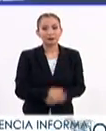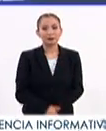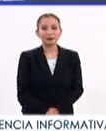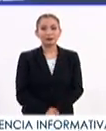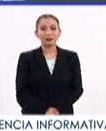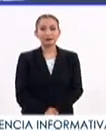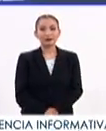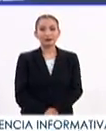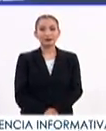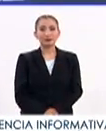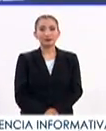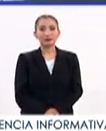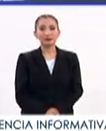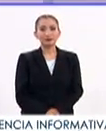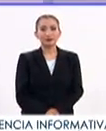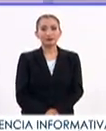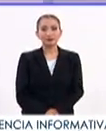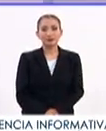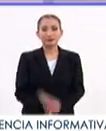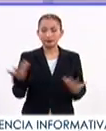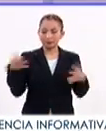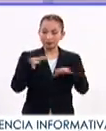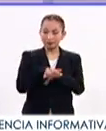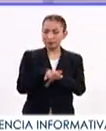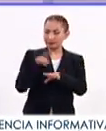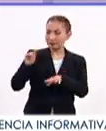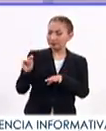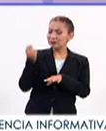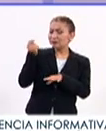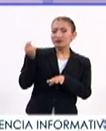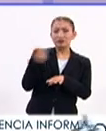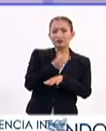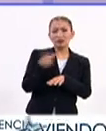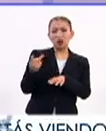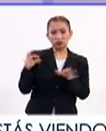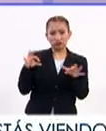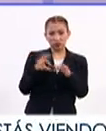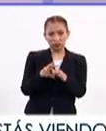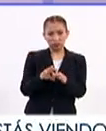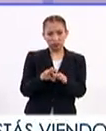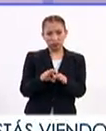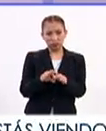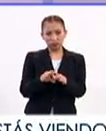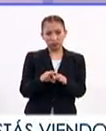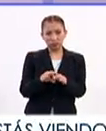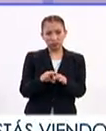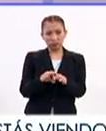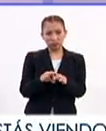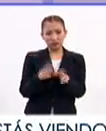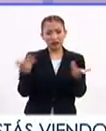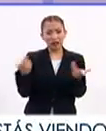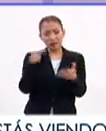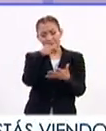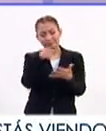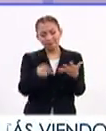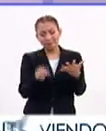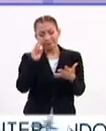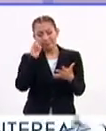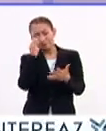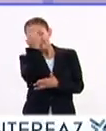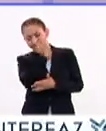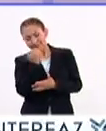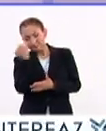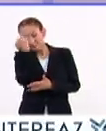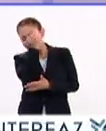Bueno, la inclusión y la tecnología son dos cosas que van de la mano, ¿qué aspectos ustedes han